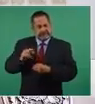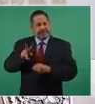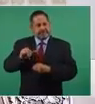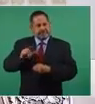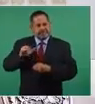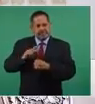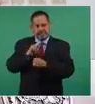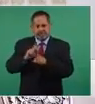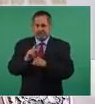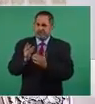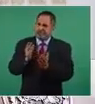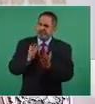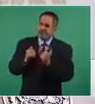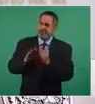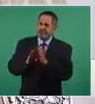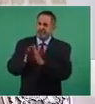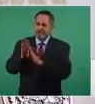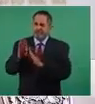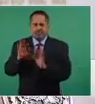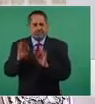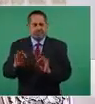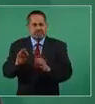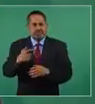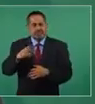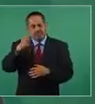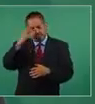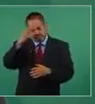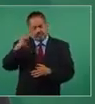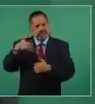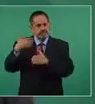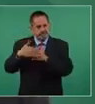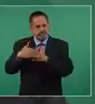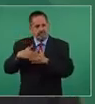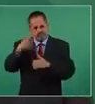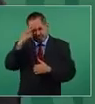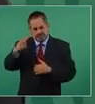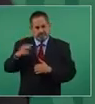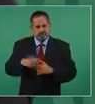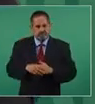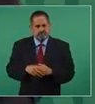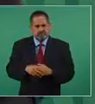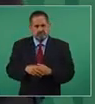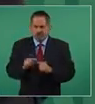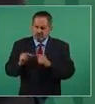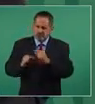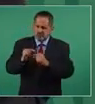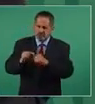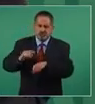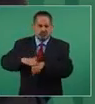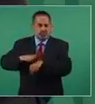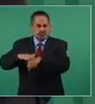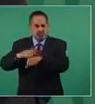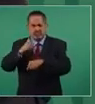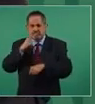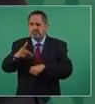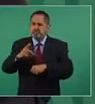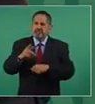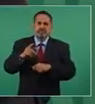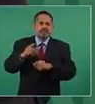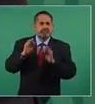y México va a ser cada vez más